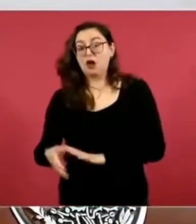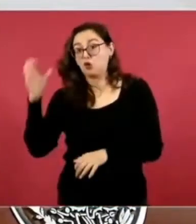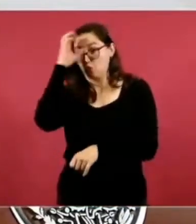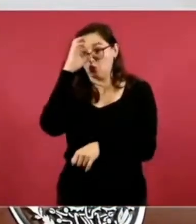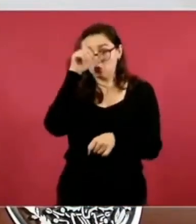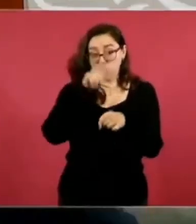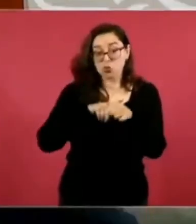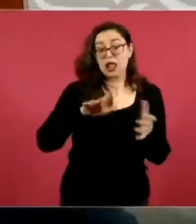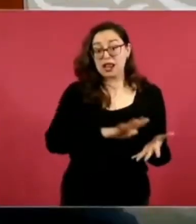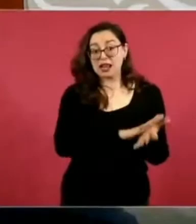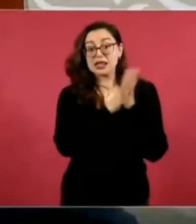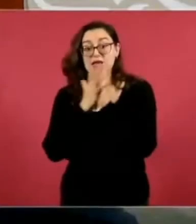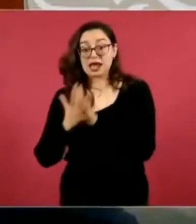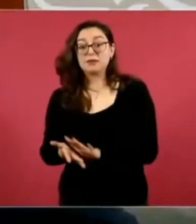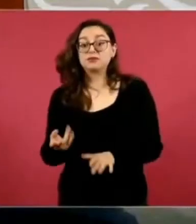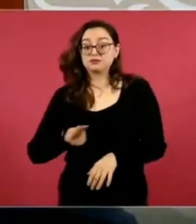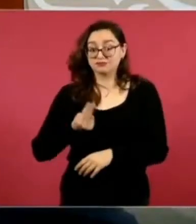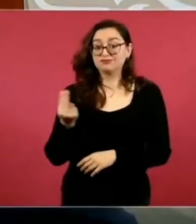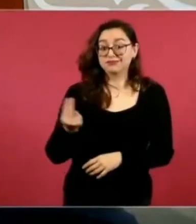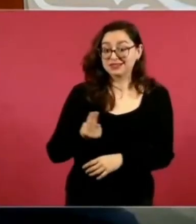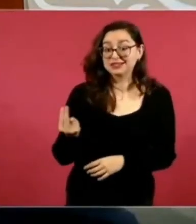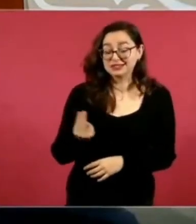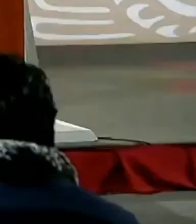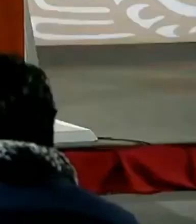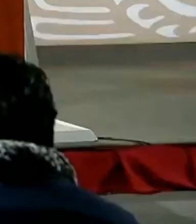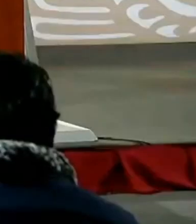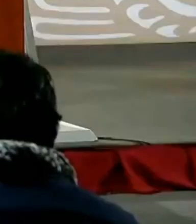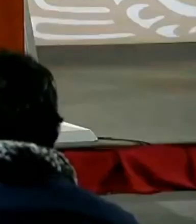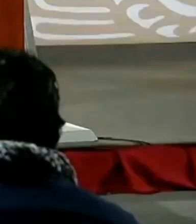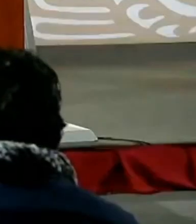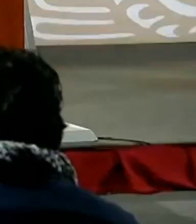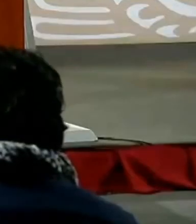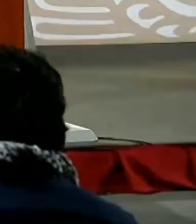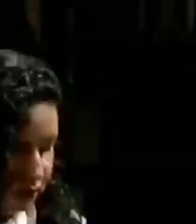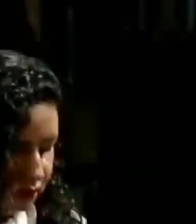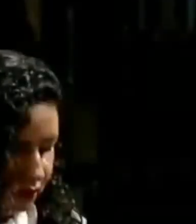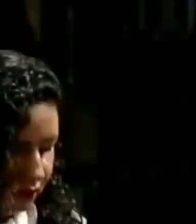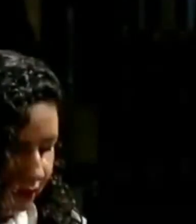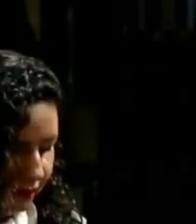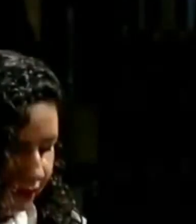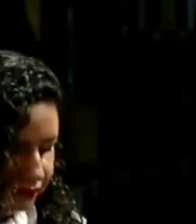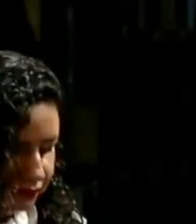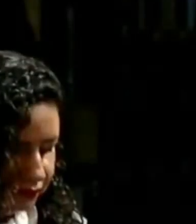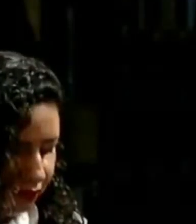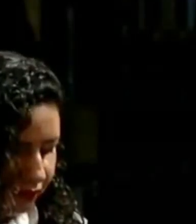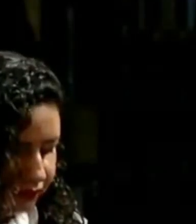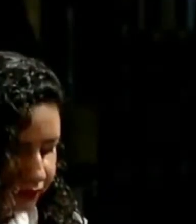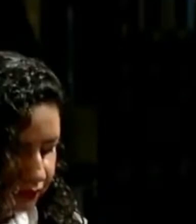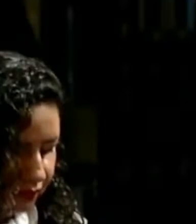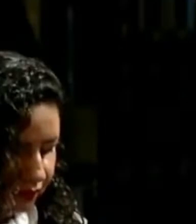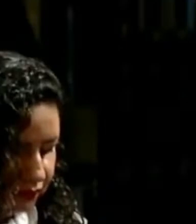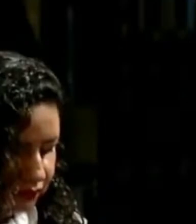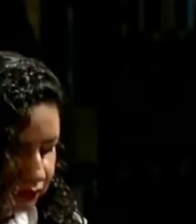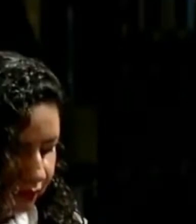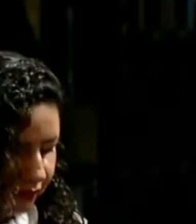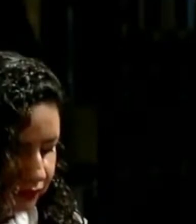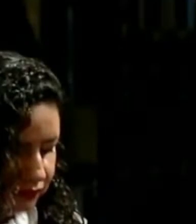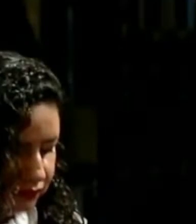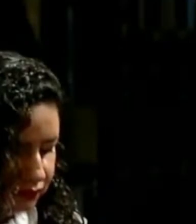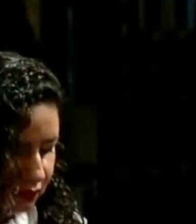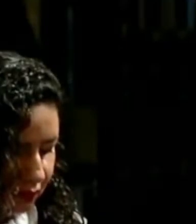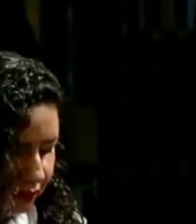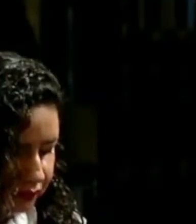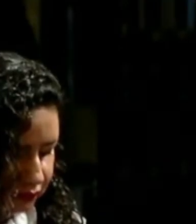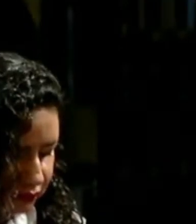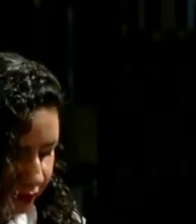necesario. Cada quien lo hacemos de nuestra manera, pero creemos que necesitamos no estar pensando en cómo pagar el recibo de la luz, sino estar